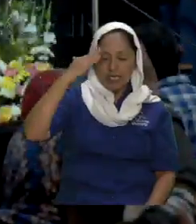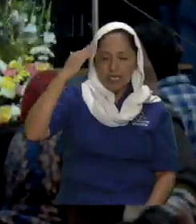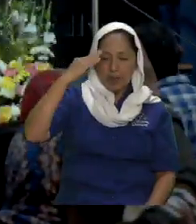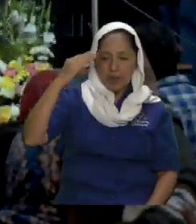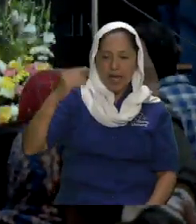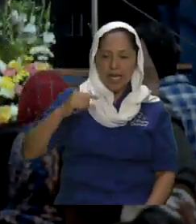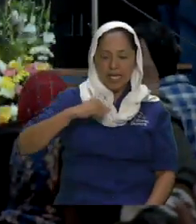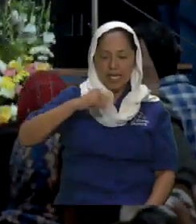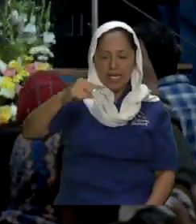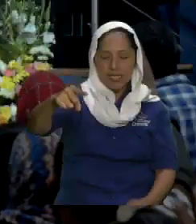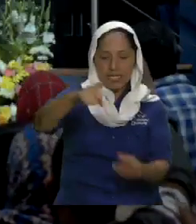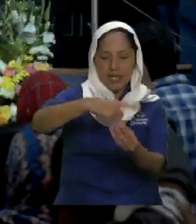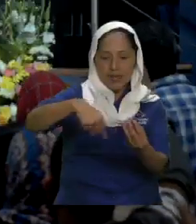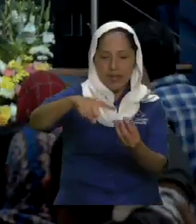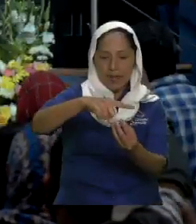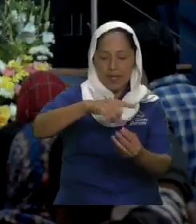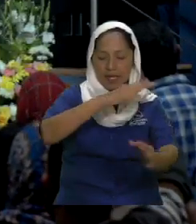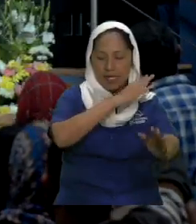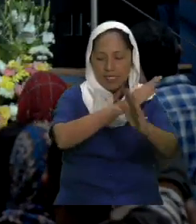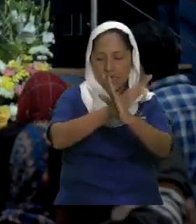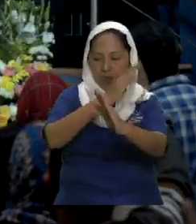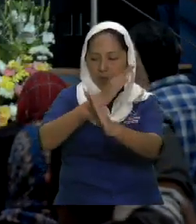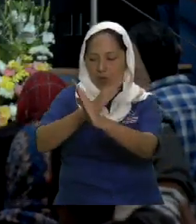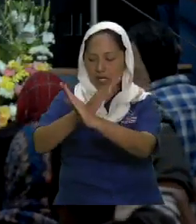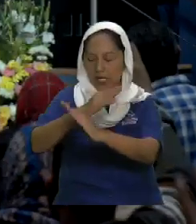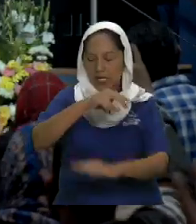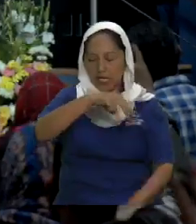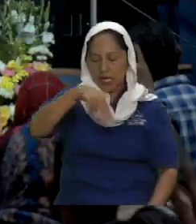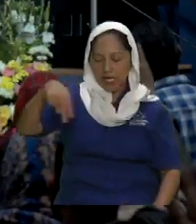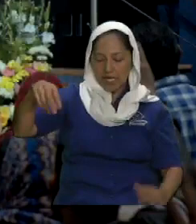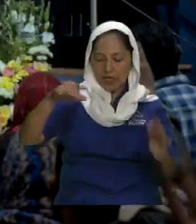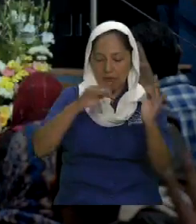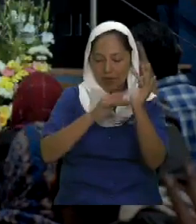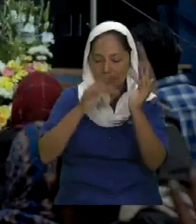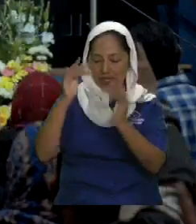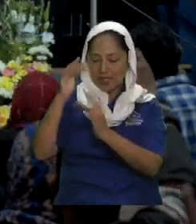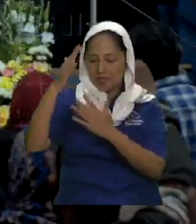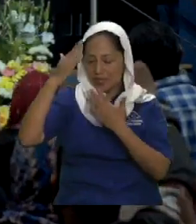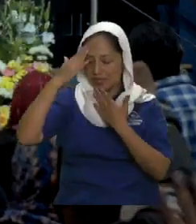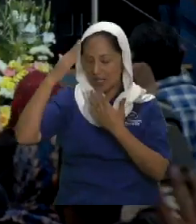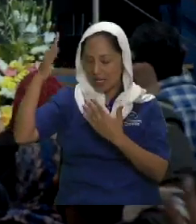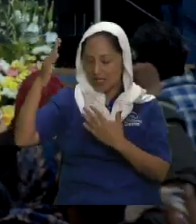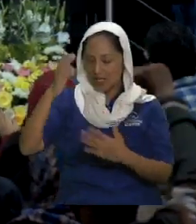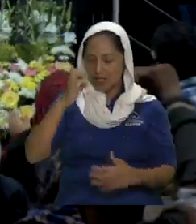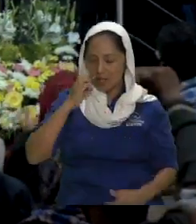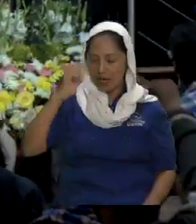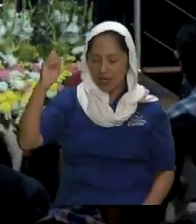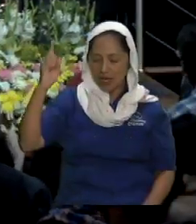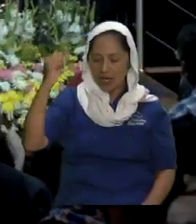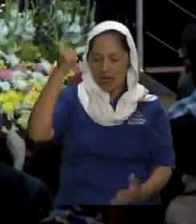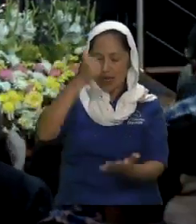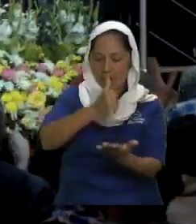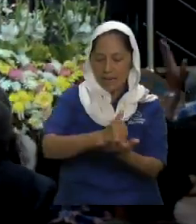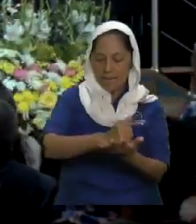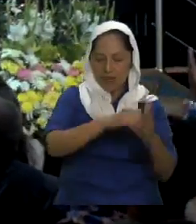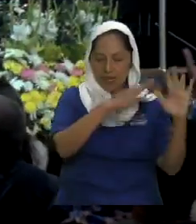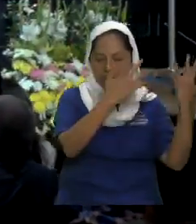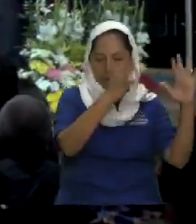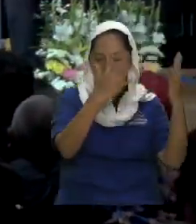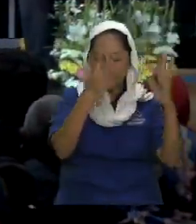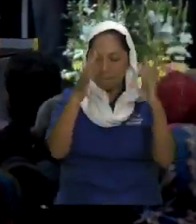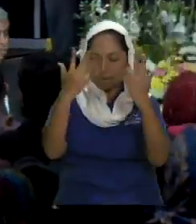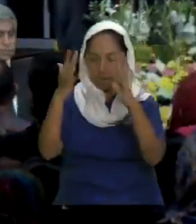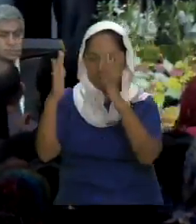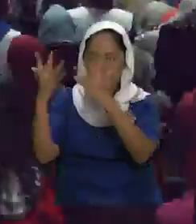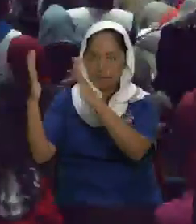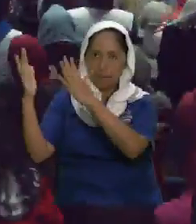profética evangelística pastoral y magistral gracias padre amén denle un aplauso al rey bendito